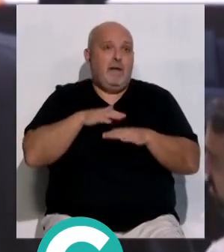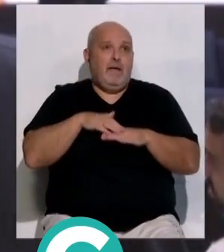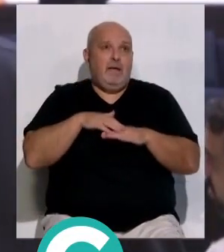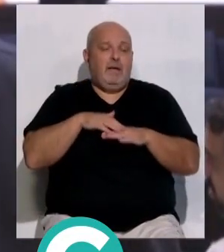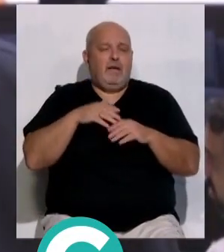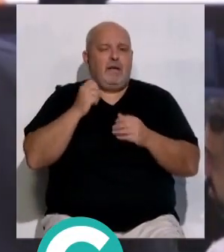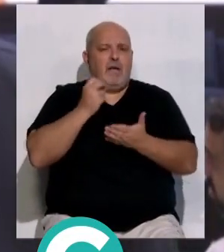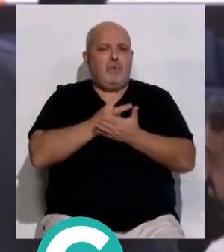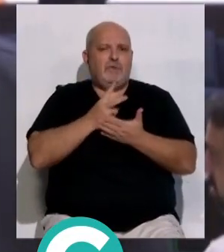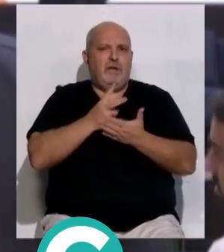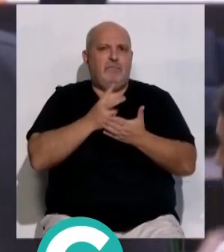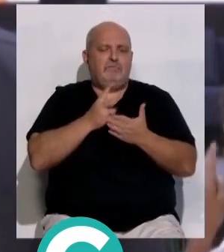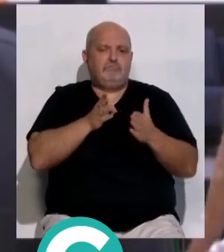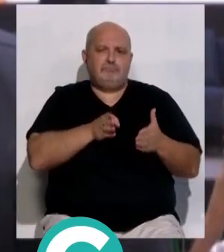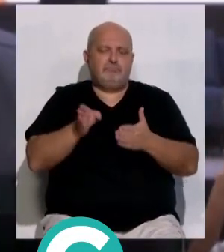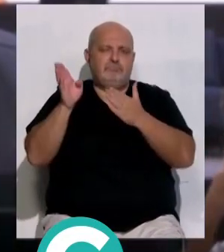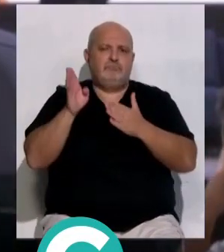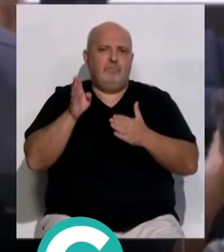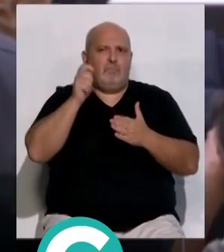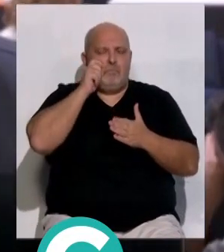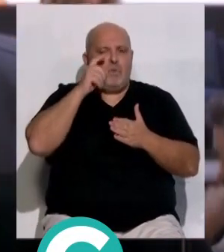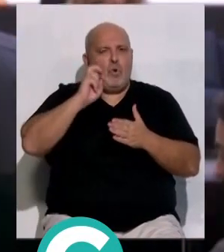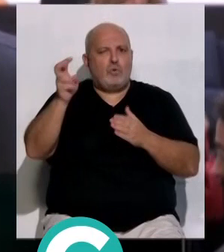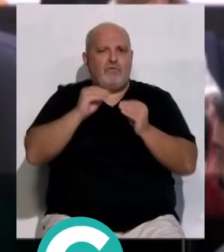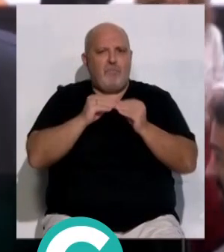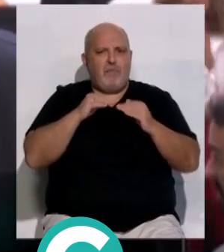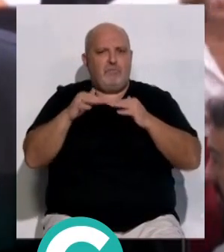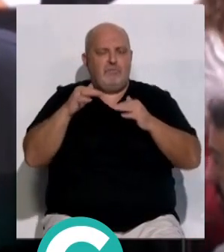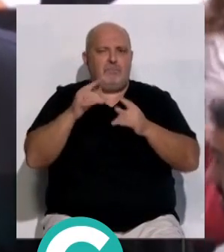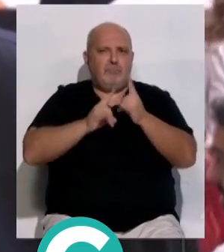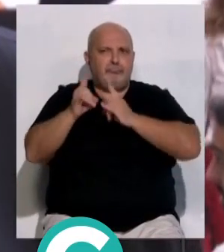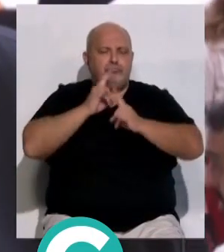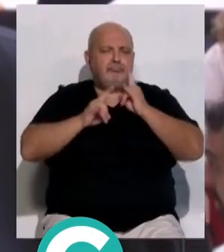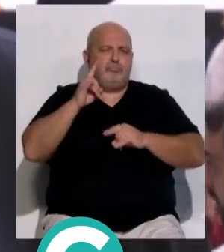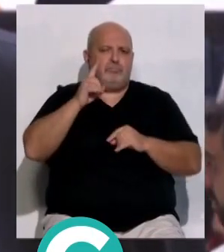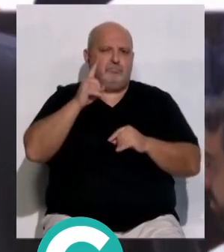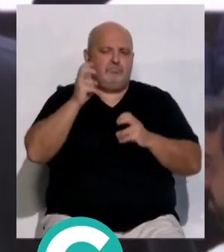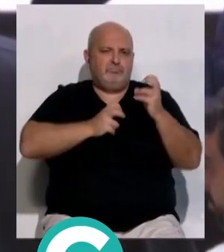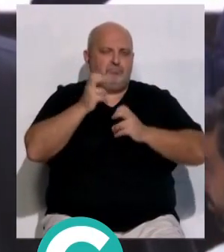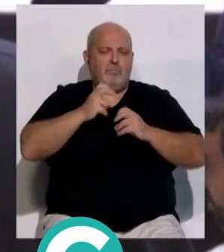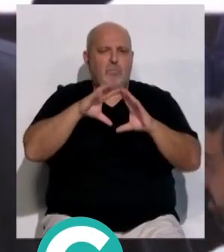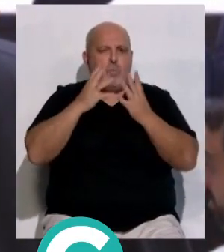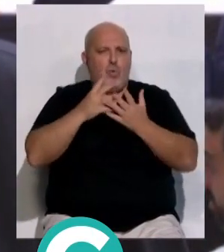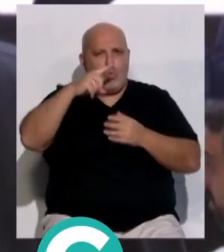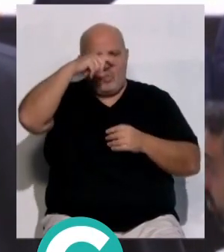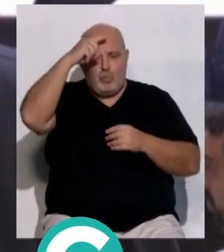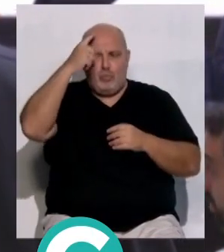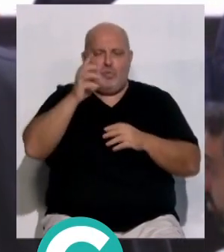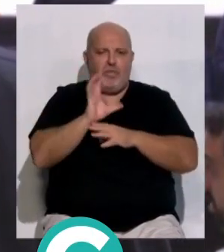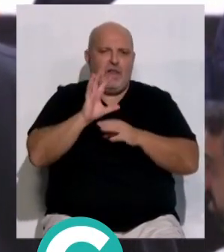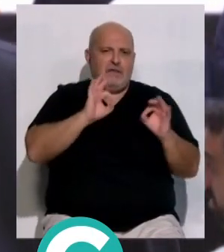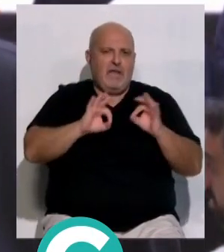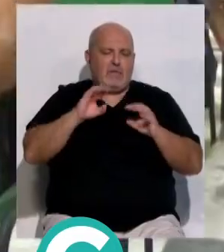apostemos por otra, no todo va ser turismo, por otra opción de atraer visitantes a la provincia, el mundo cultural, cine,